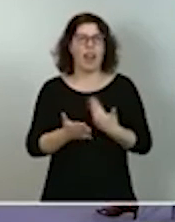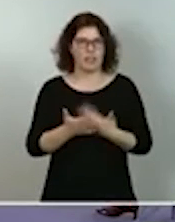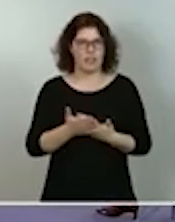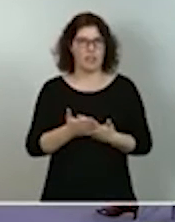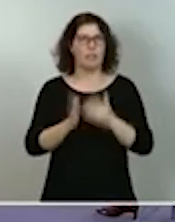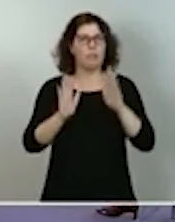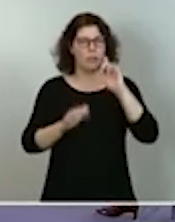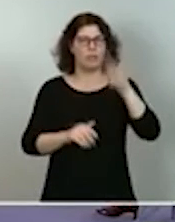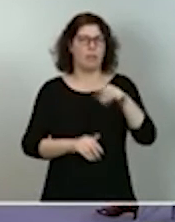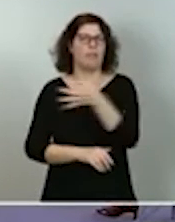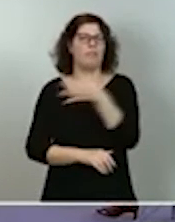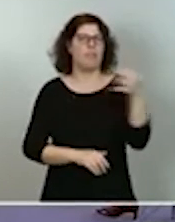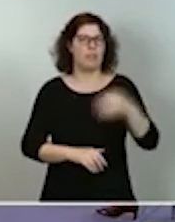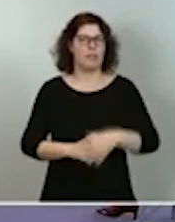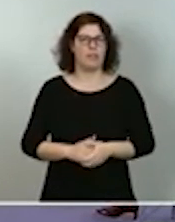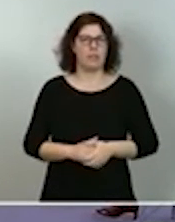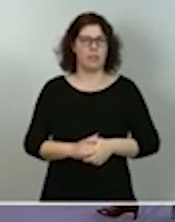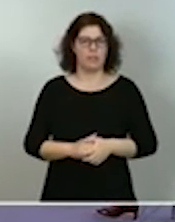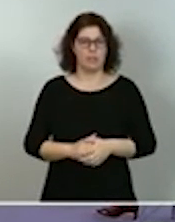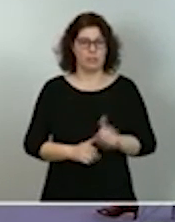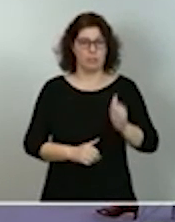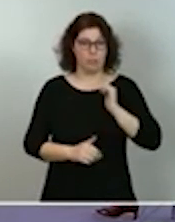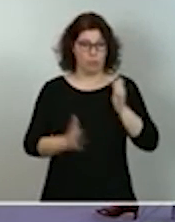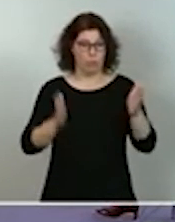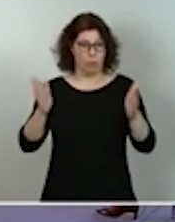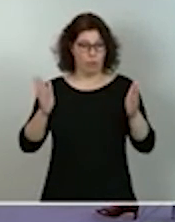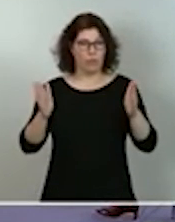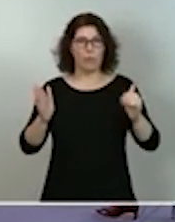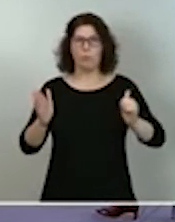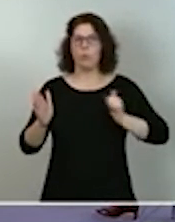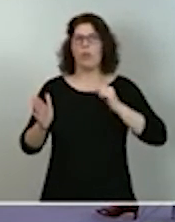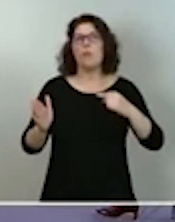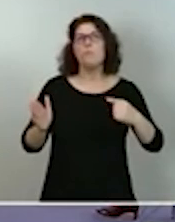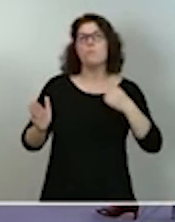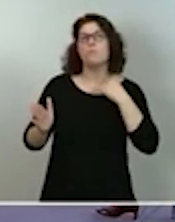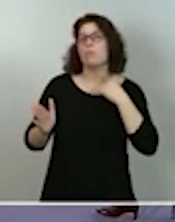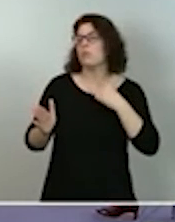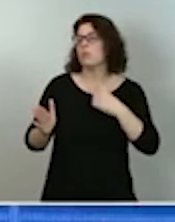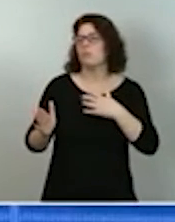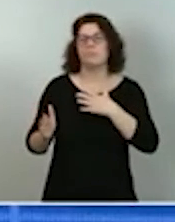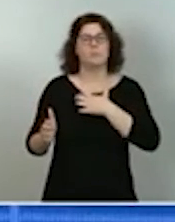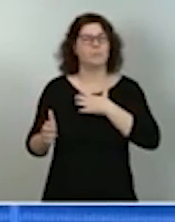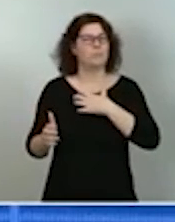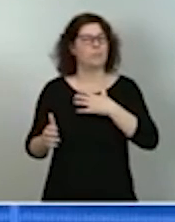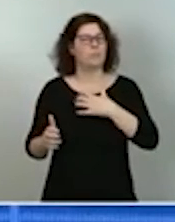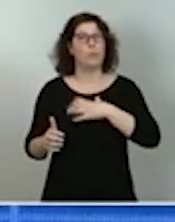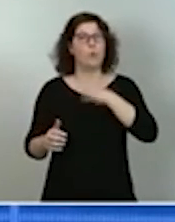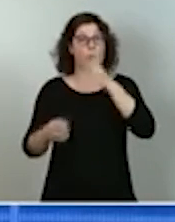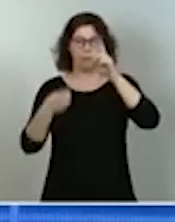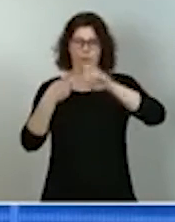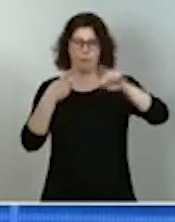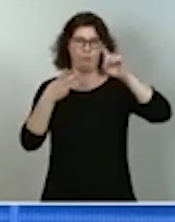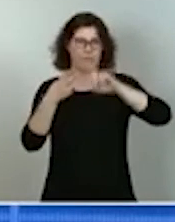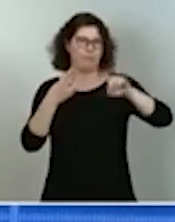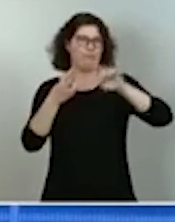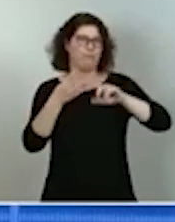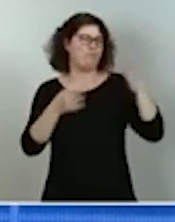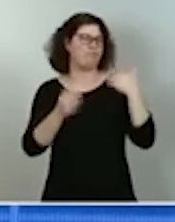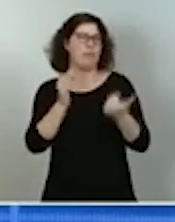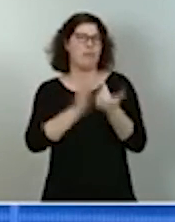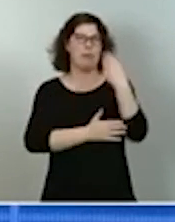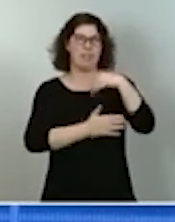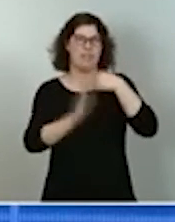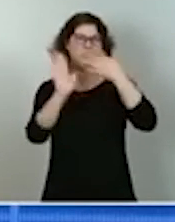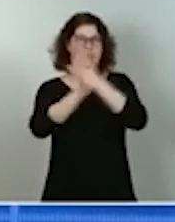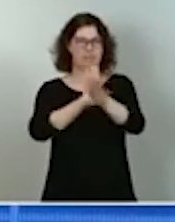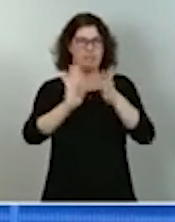oportunidad que España no puede perder por tantas y tantas razones como esta mañana desgranaba el presidente. Decía